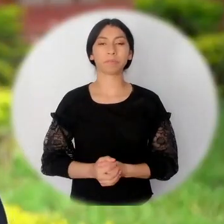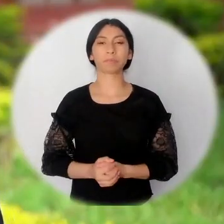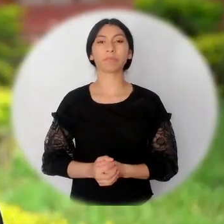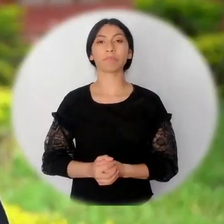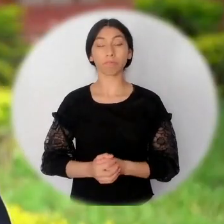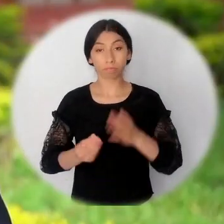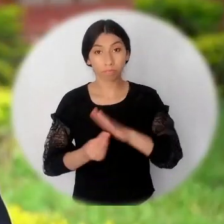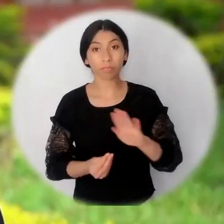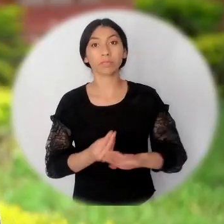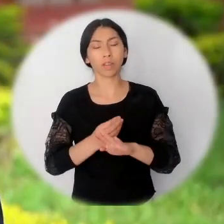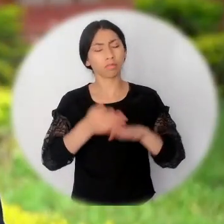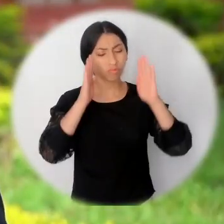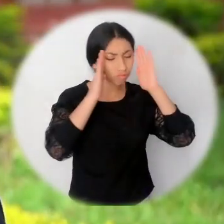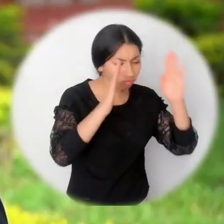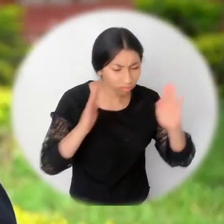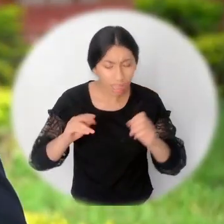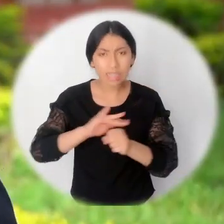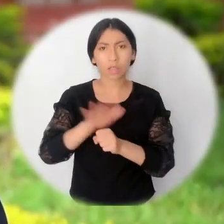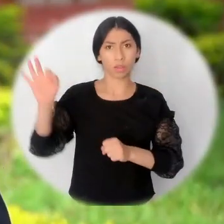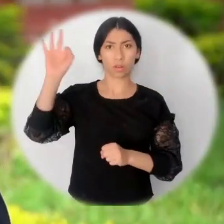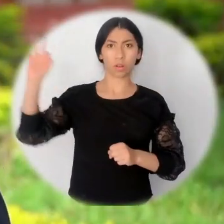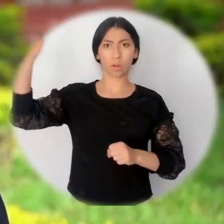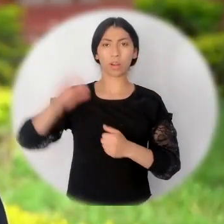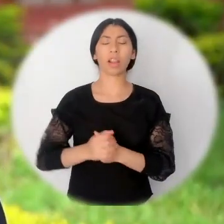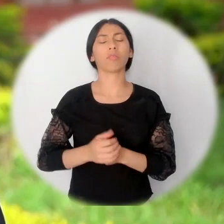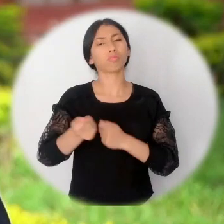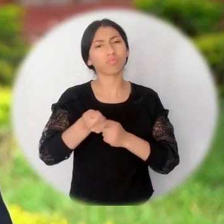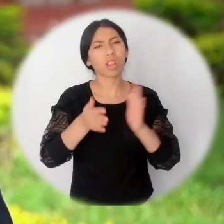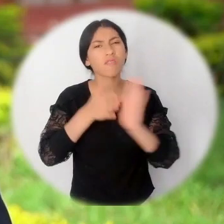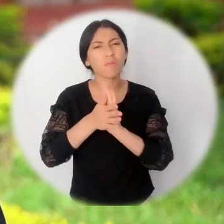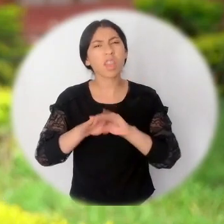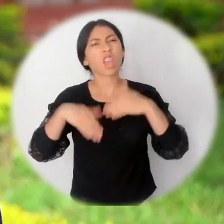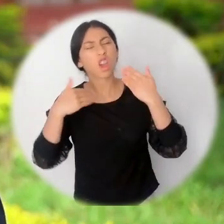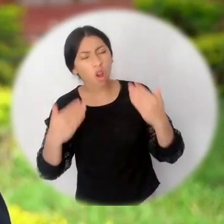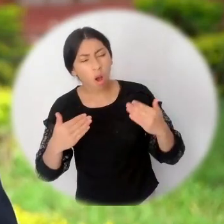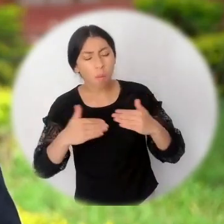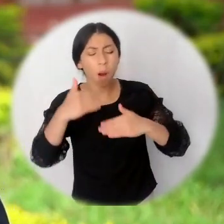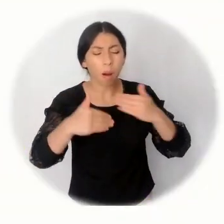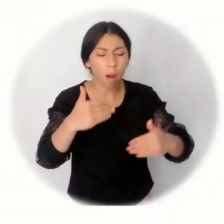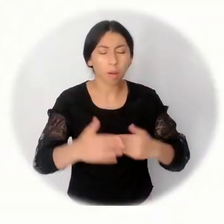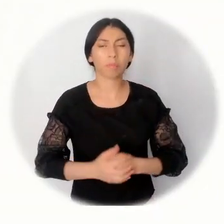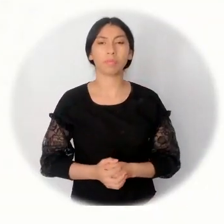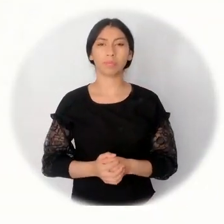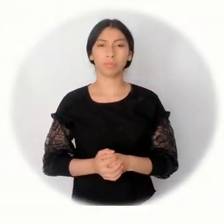La unidad para las víctimas avanza con la atención en medio de la pandemia. En el siguiente informe les contamos cómo avanza este proceso.